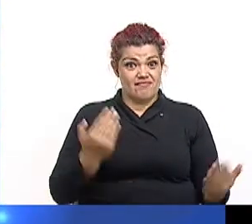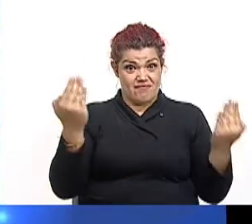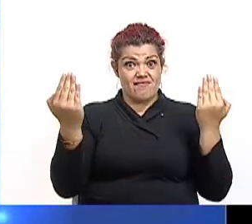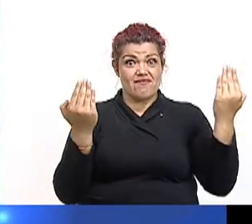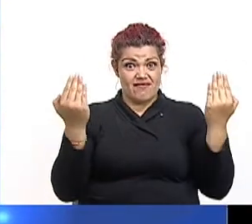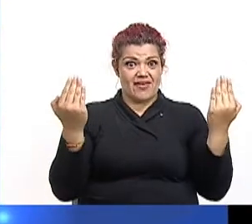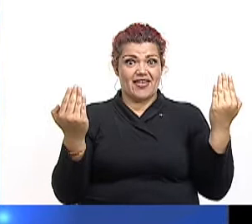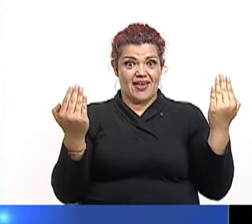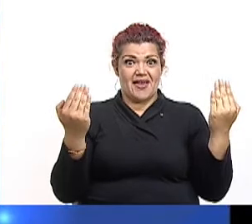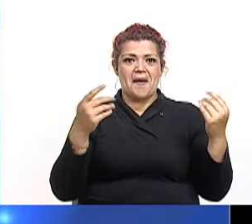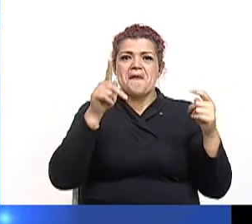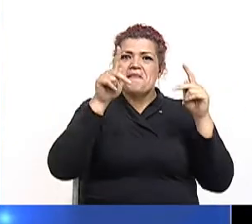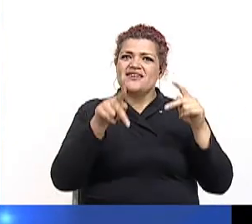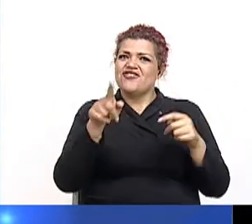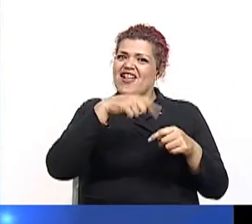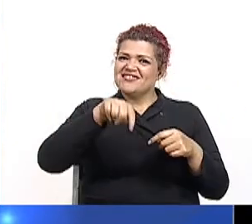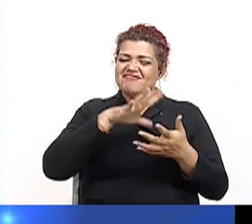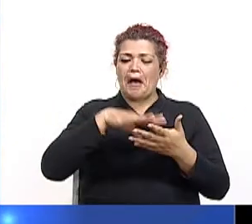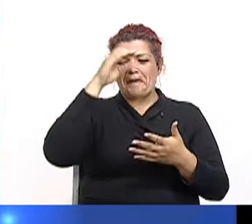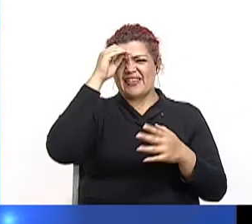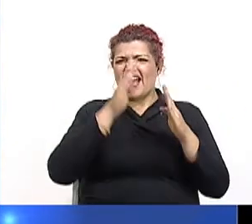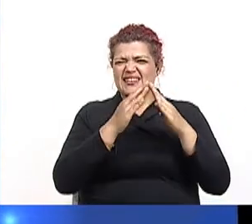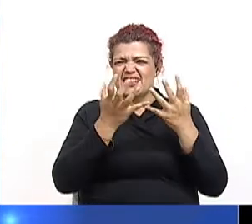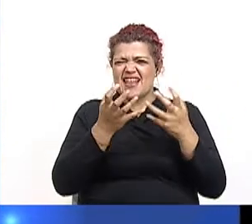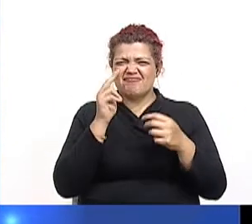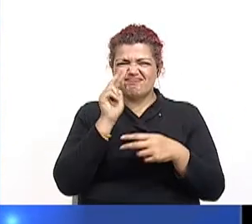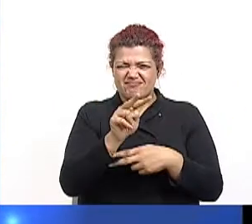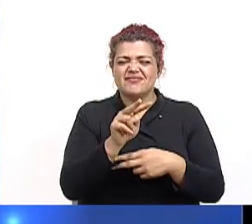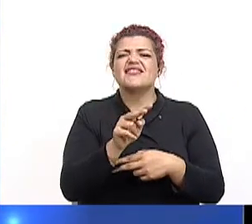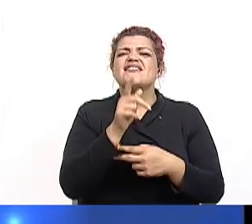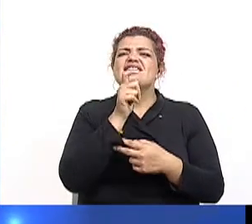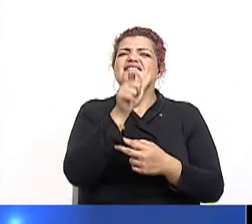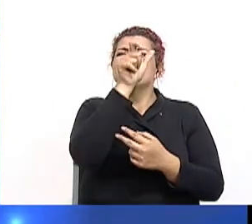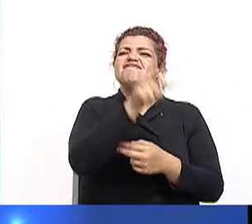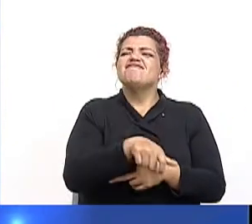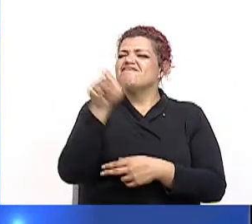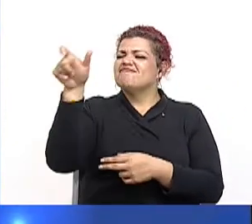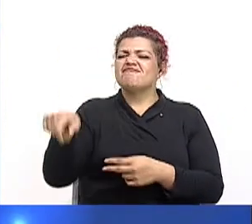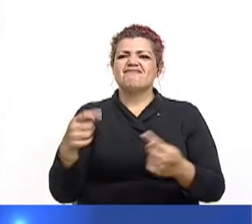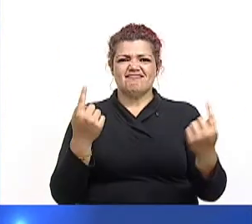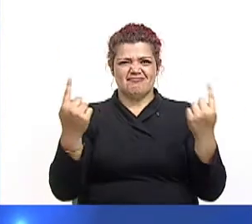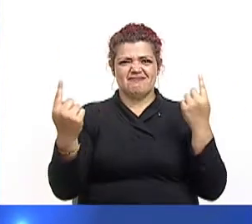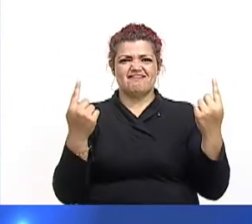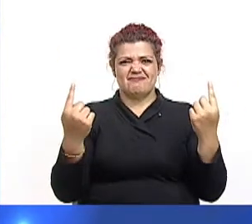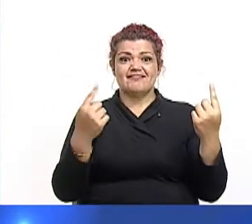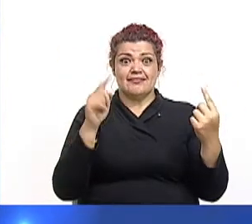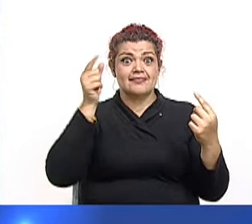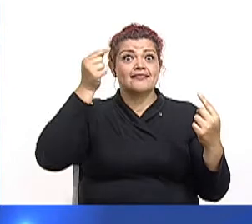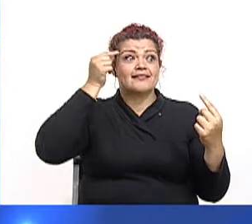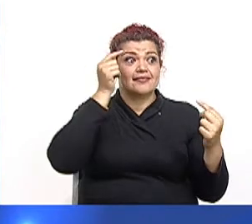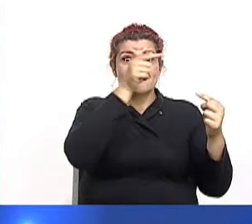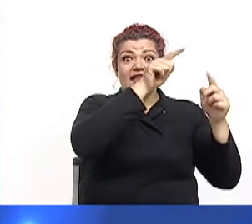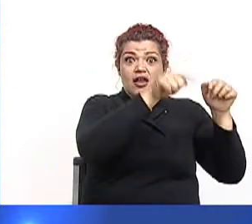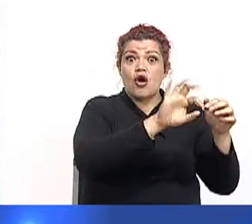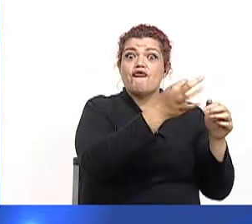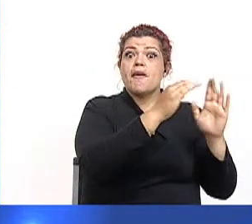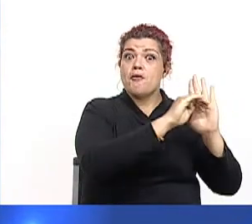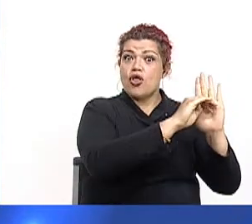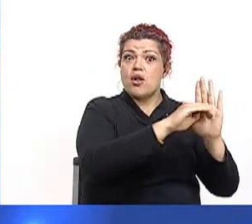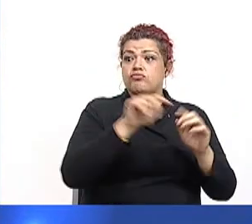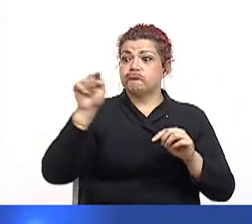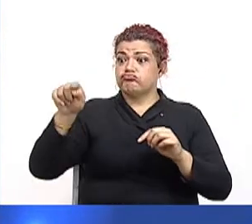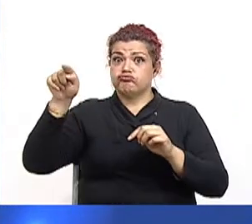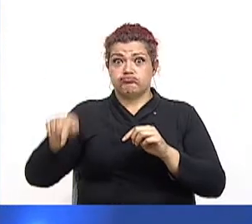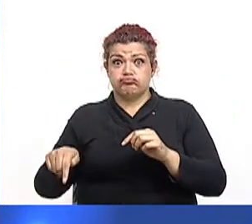Queridos aficionados de Aprendo en Casa, bienvenidos a esta fiesta futbolera. Hoy con un emocionante encuentro entre dos